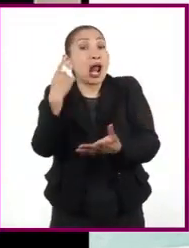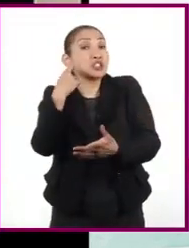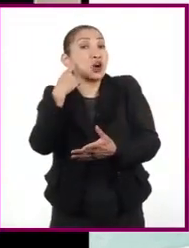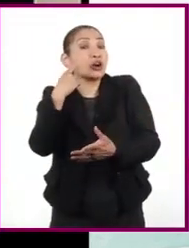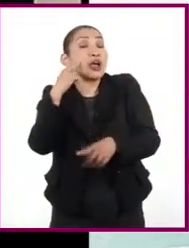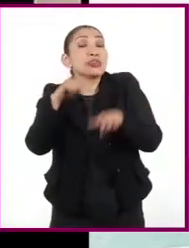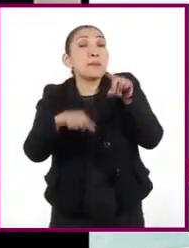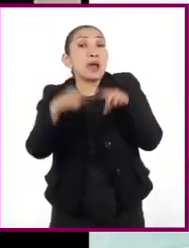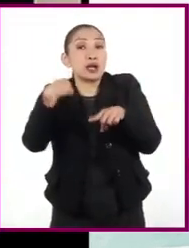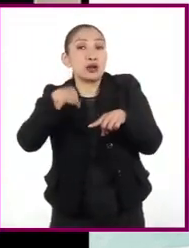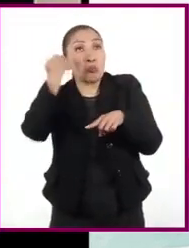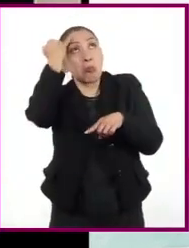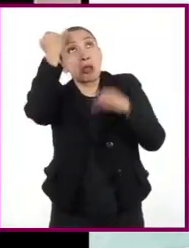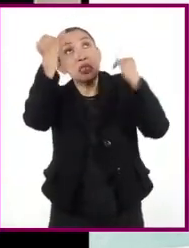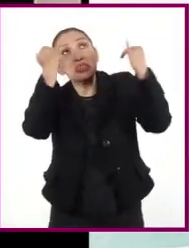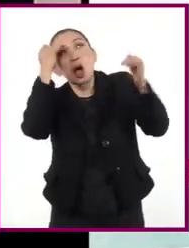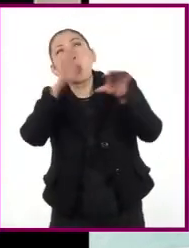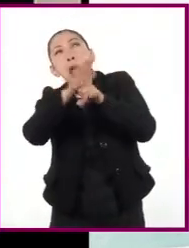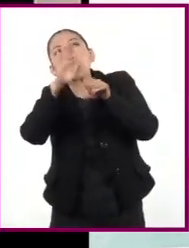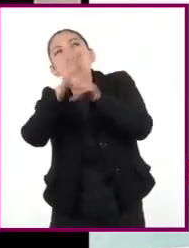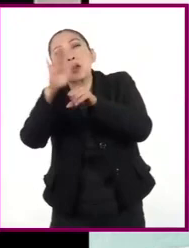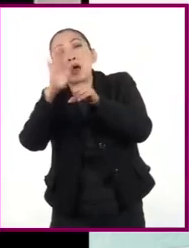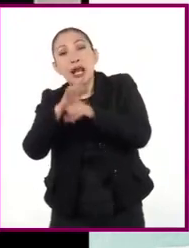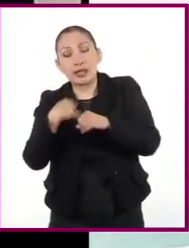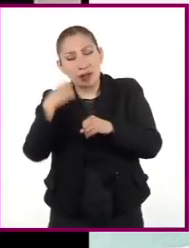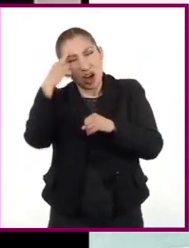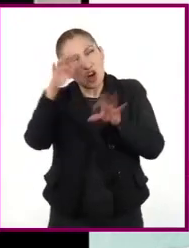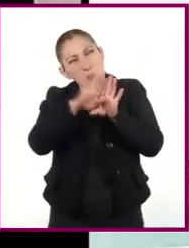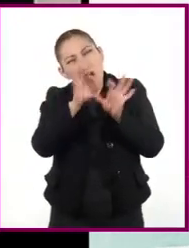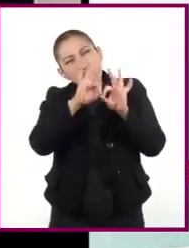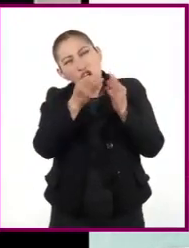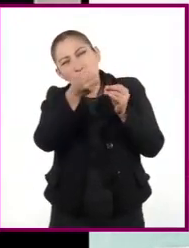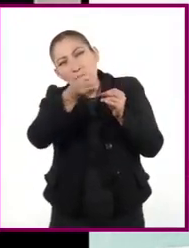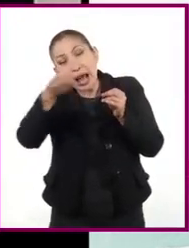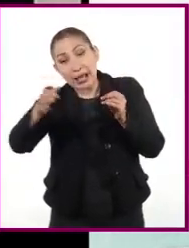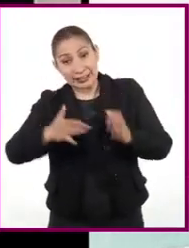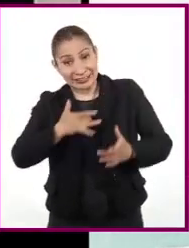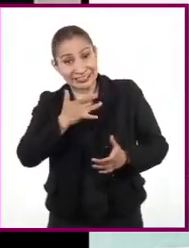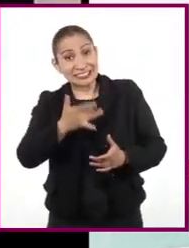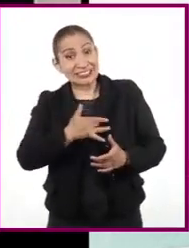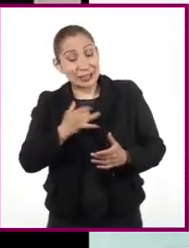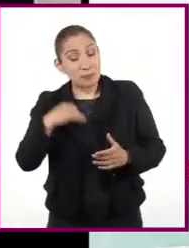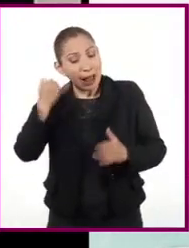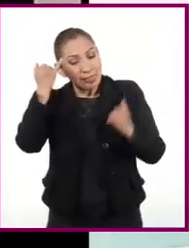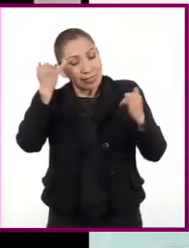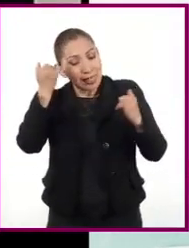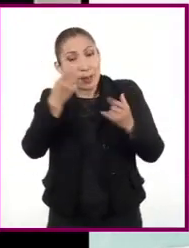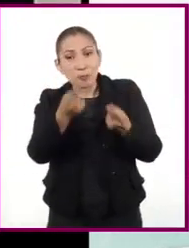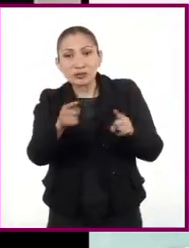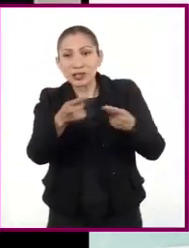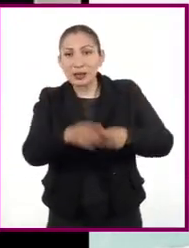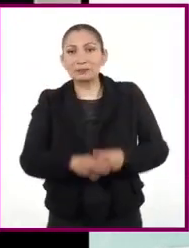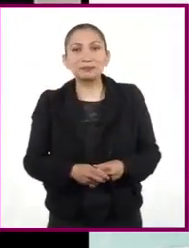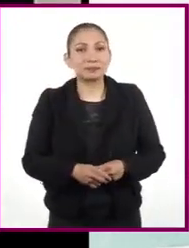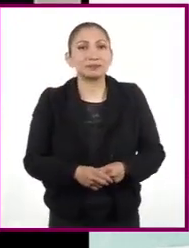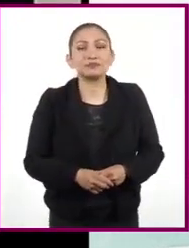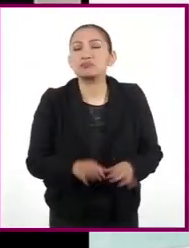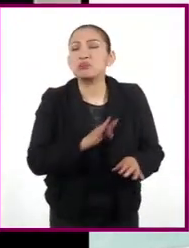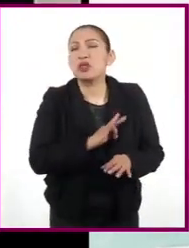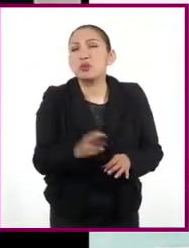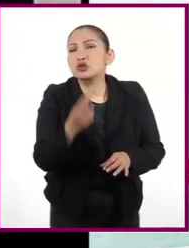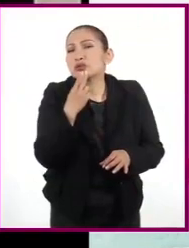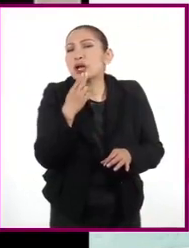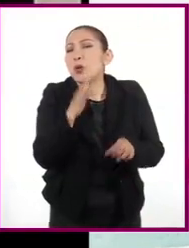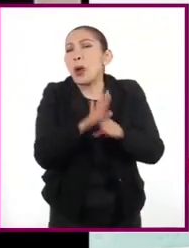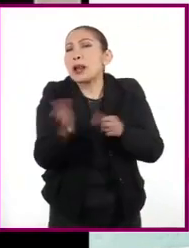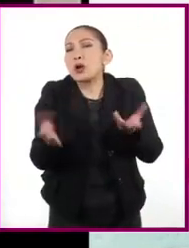hacer sonidos depende de nuestra imaginación y de nuestra creatividad y sobre todo de echarle ganas para inventar y hacer música. ¿Qué podemos